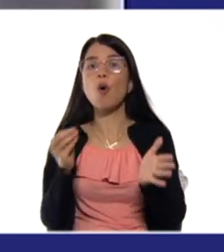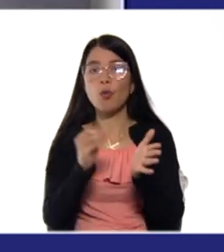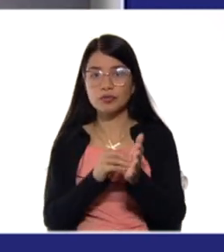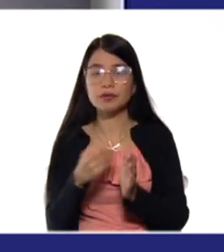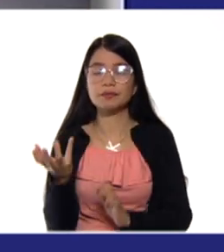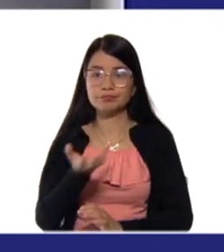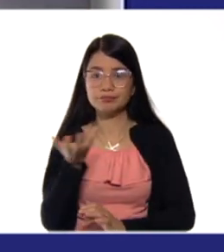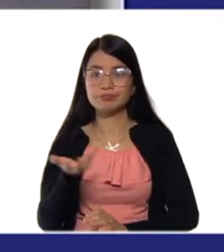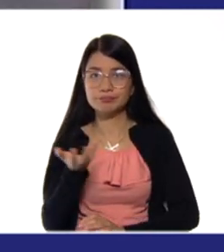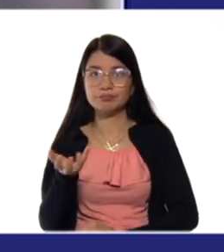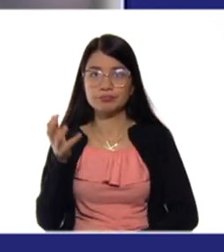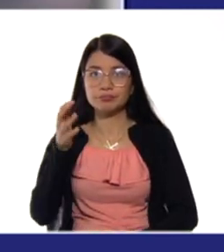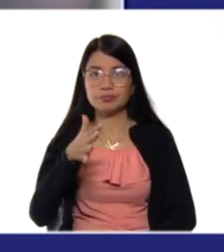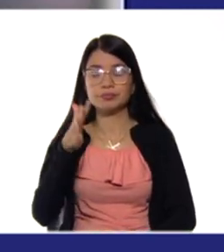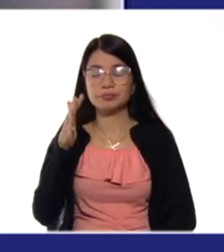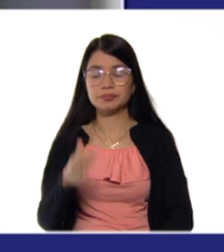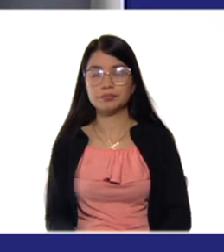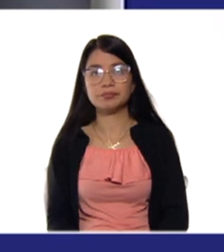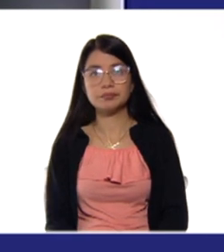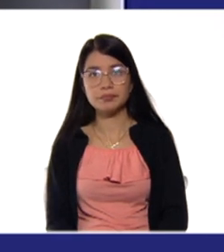con